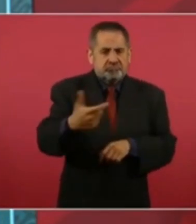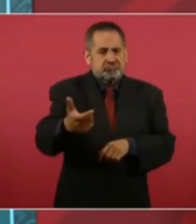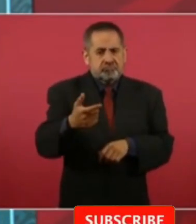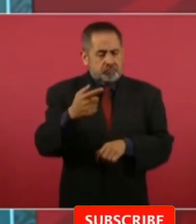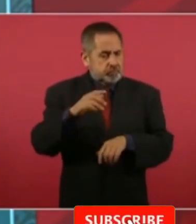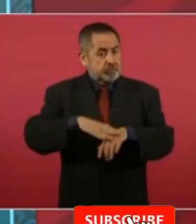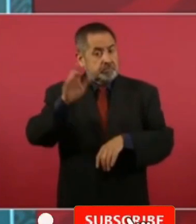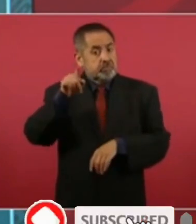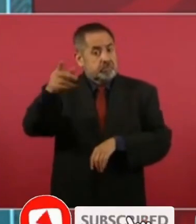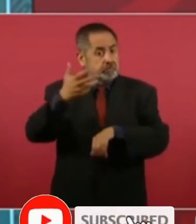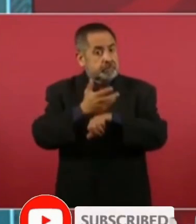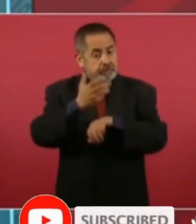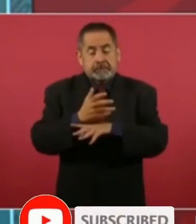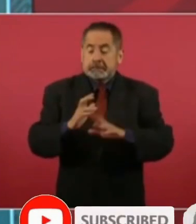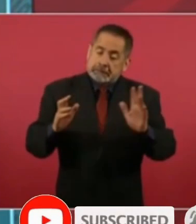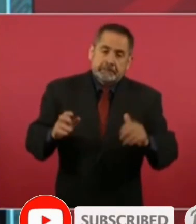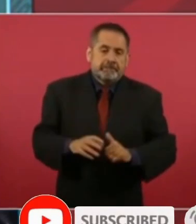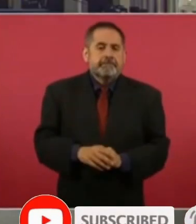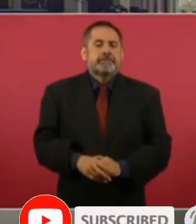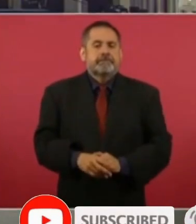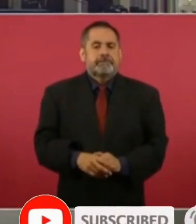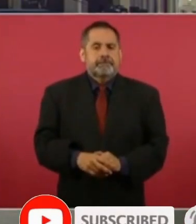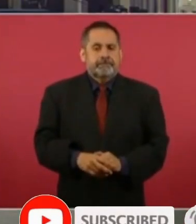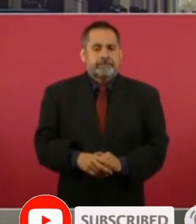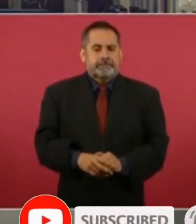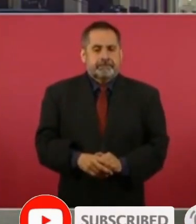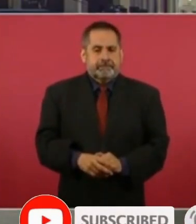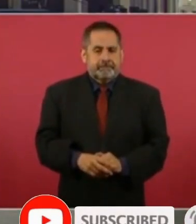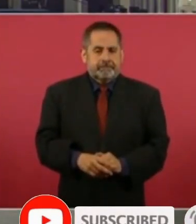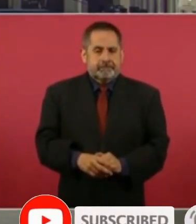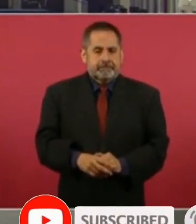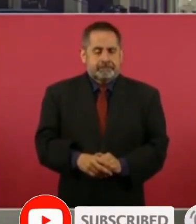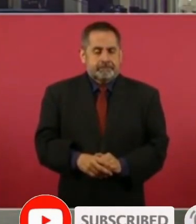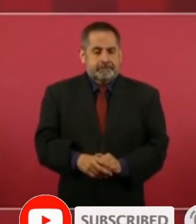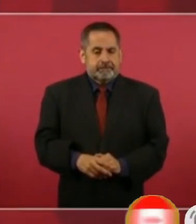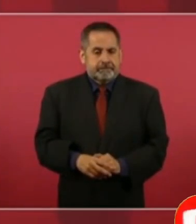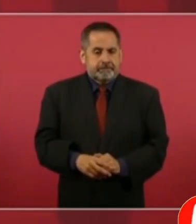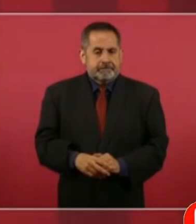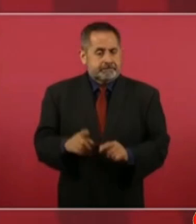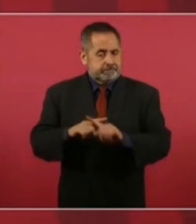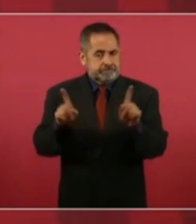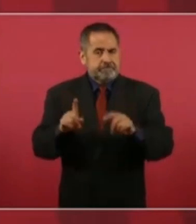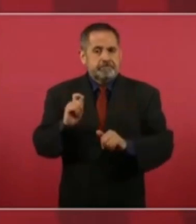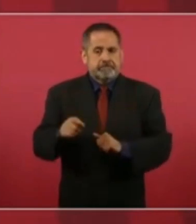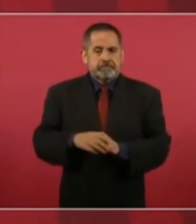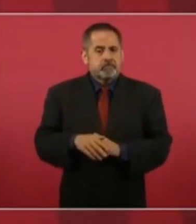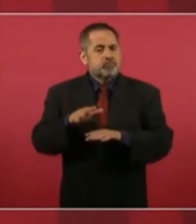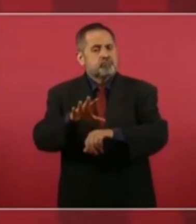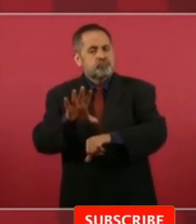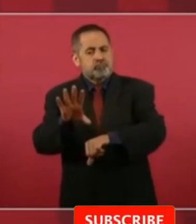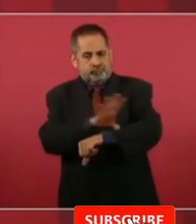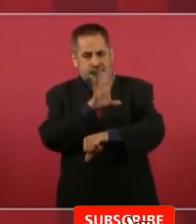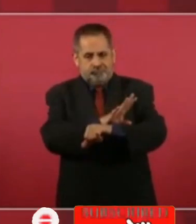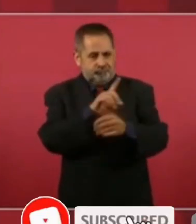los productores en Estados Unidos pero en el caso de energéticos